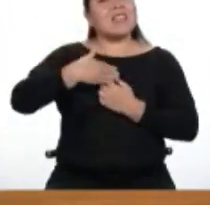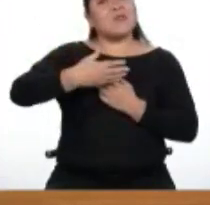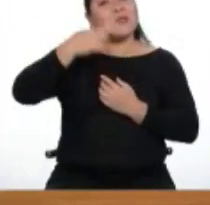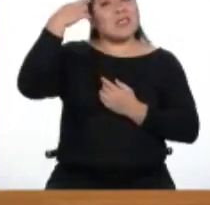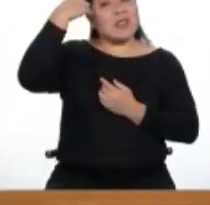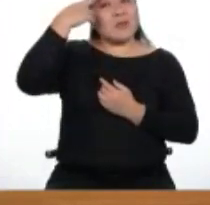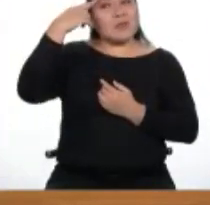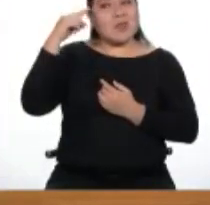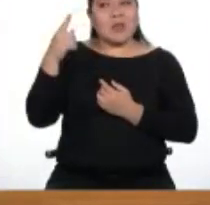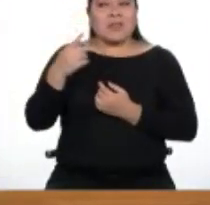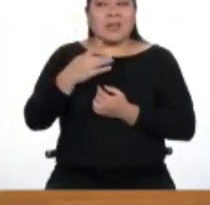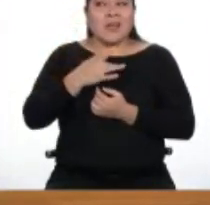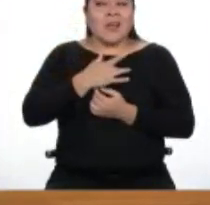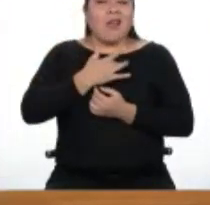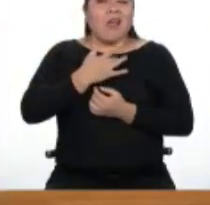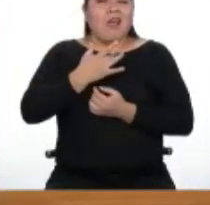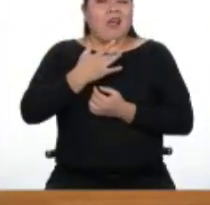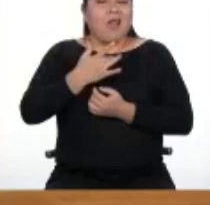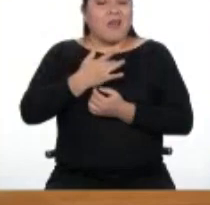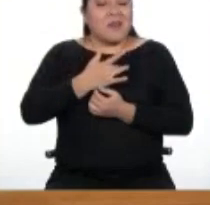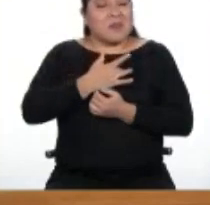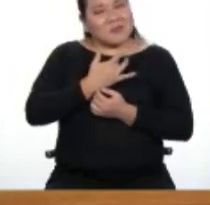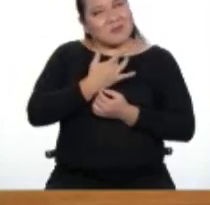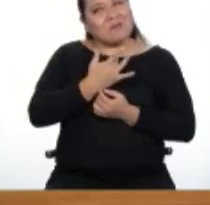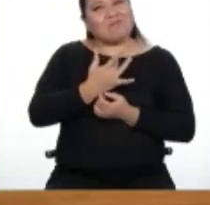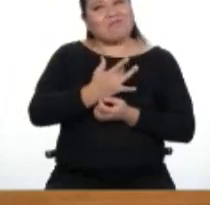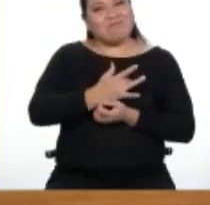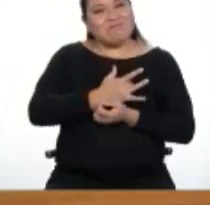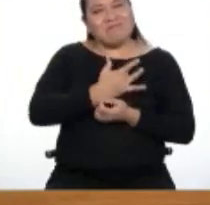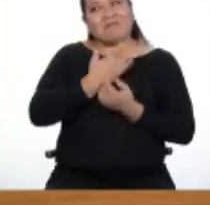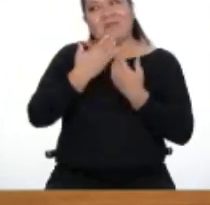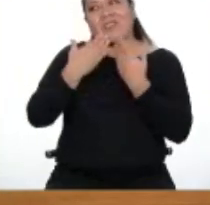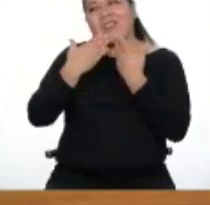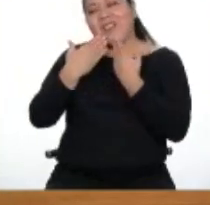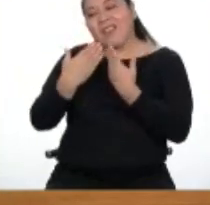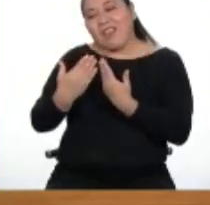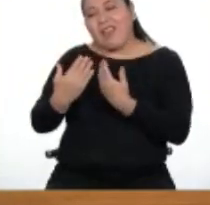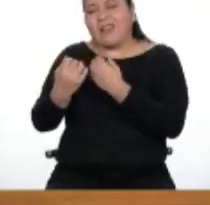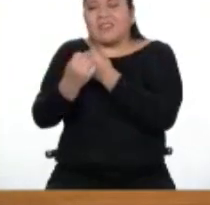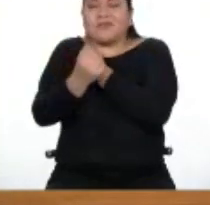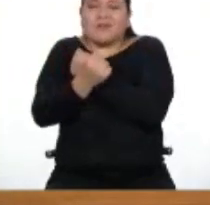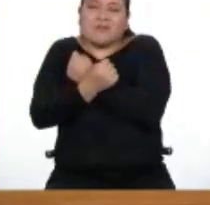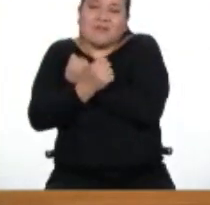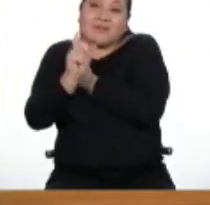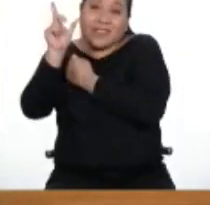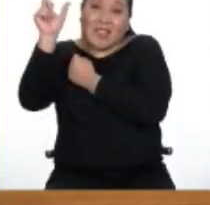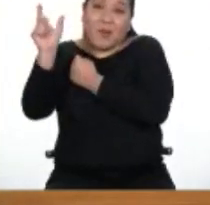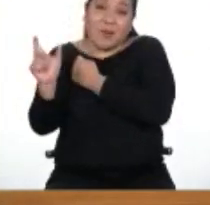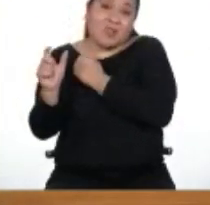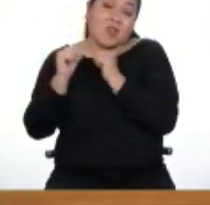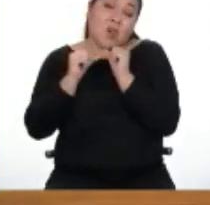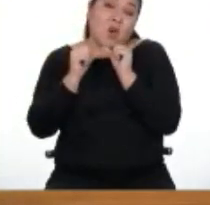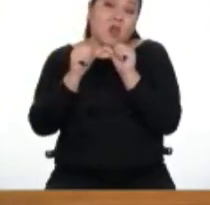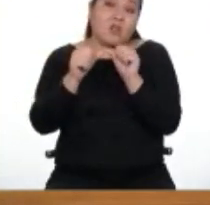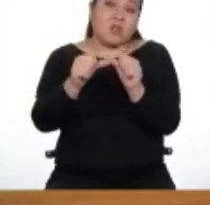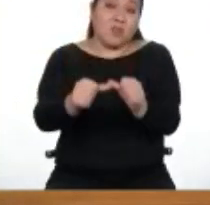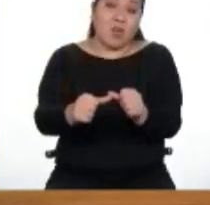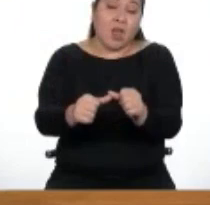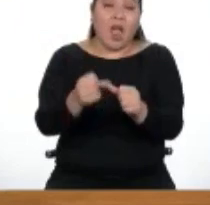ese afecto traerá sentimientos de gratitud y cariño que persistirán algún tiempo.